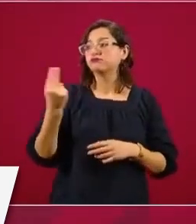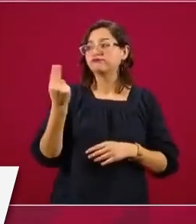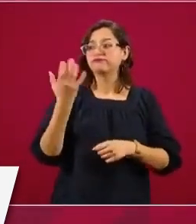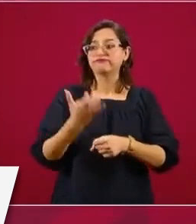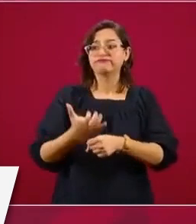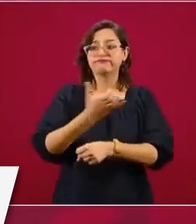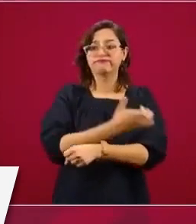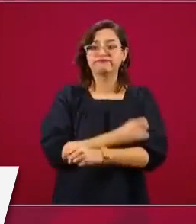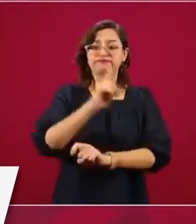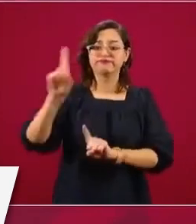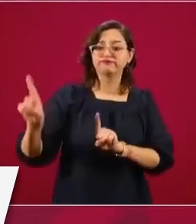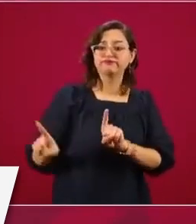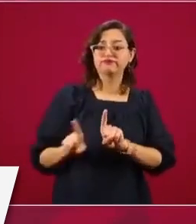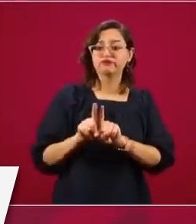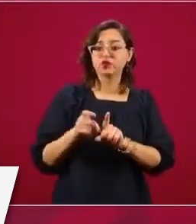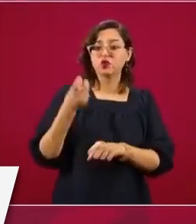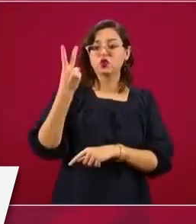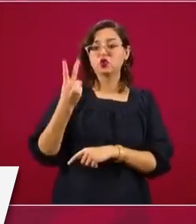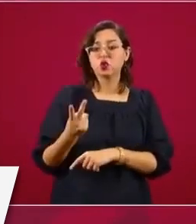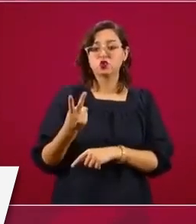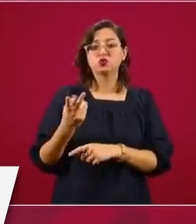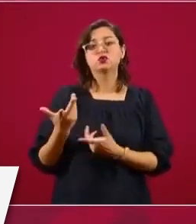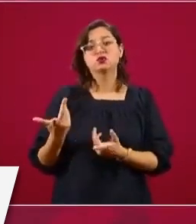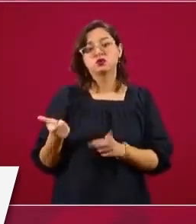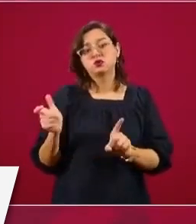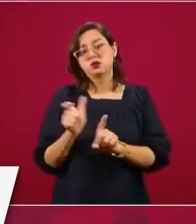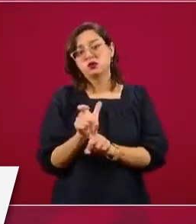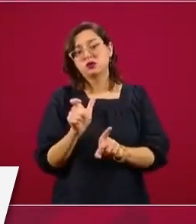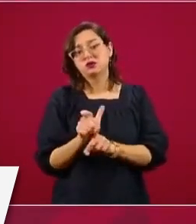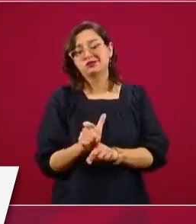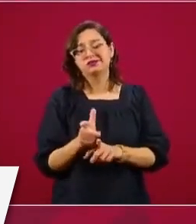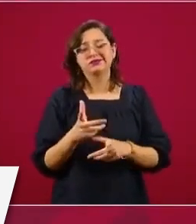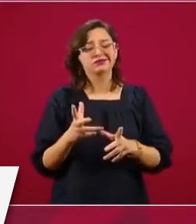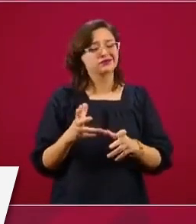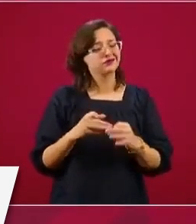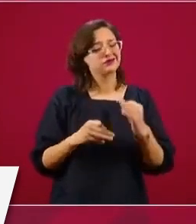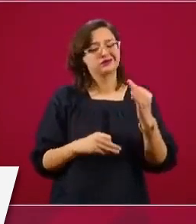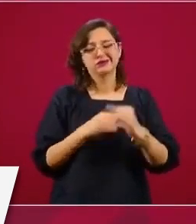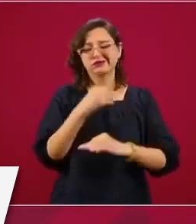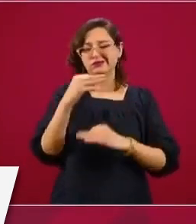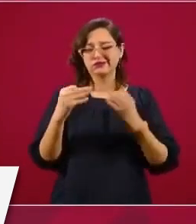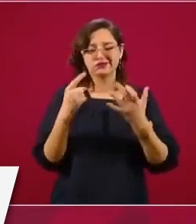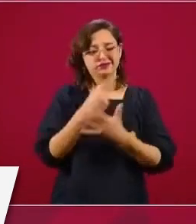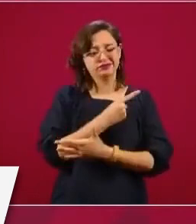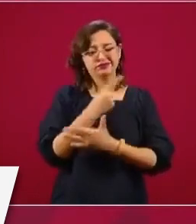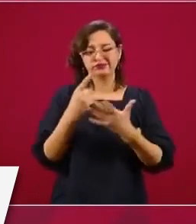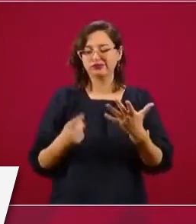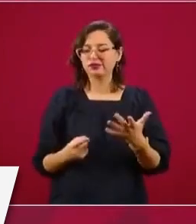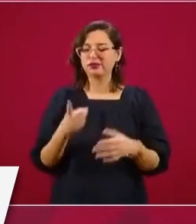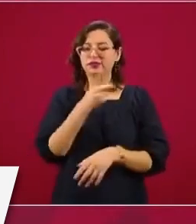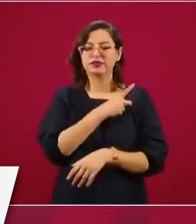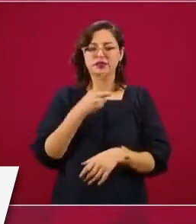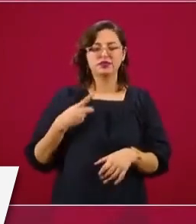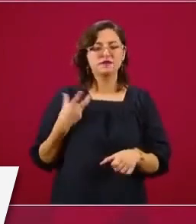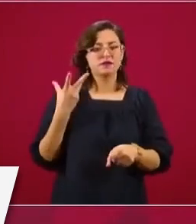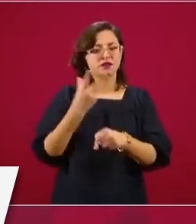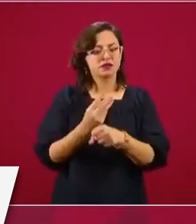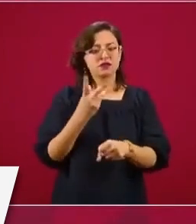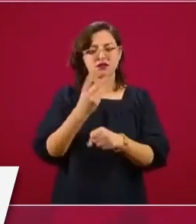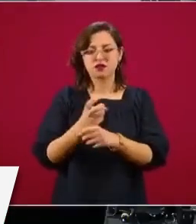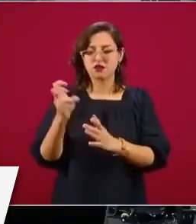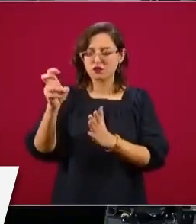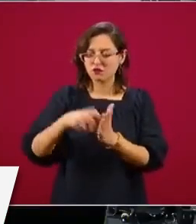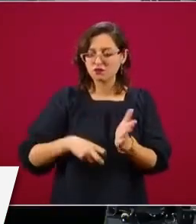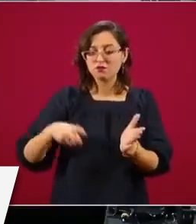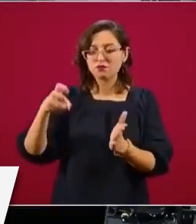otra persona que lo cuide. Entonces, todo eso se está atendiendo